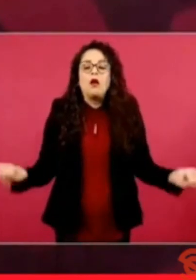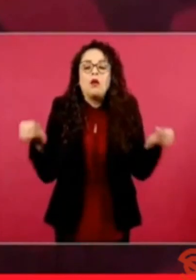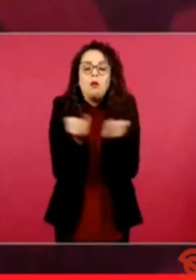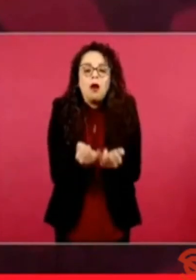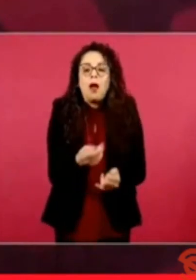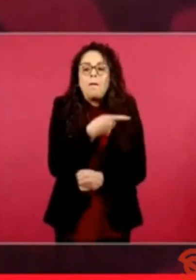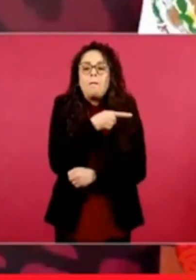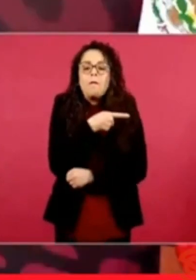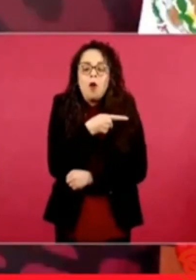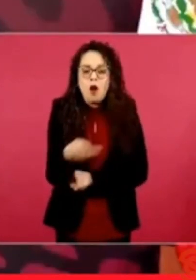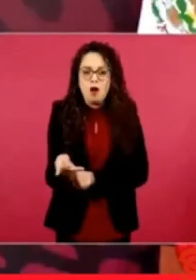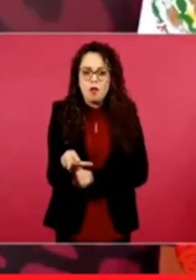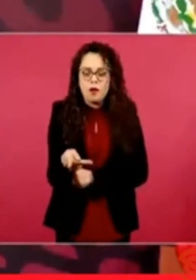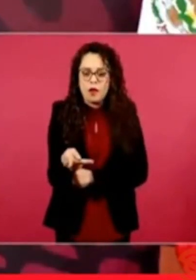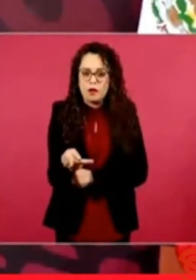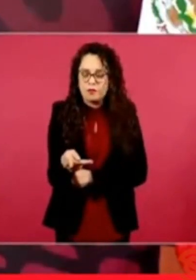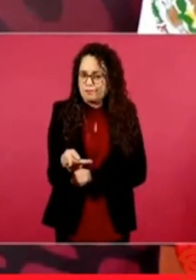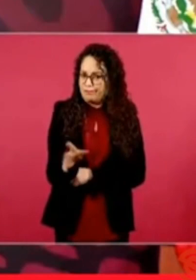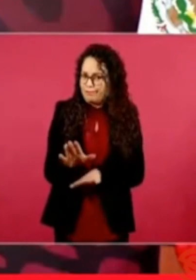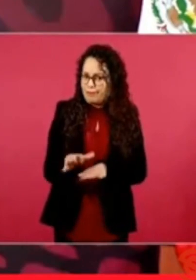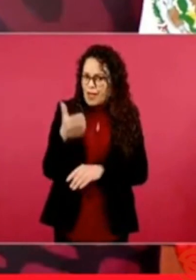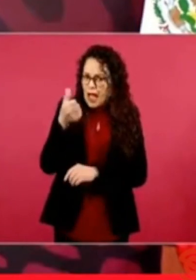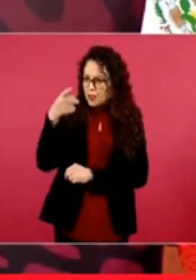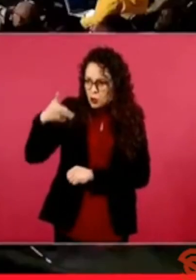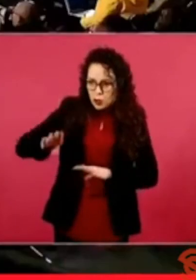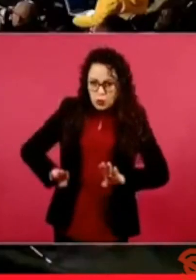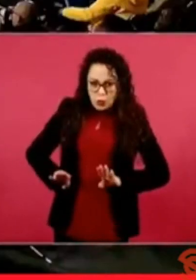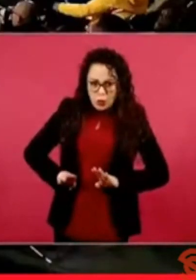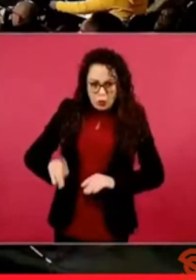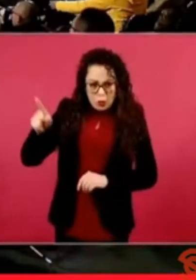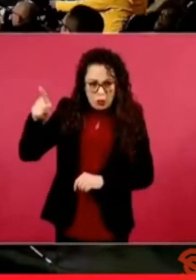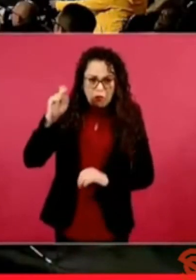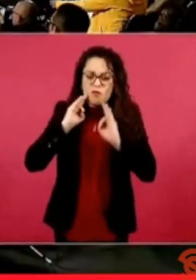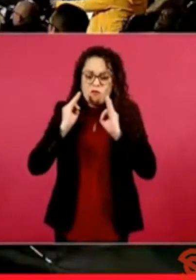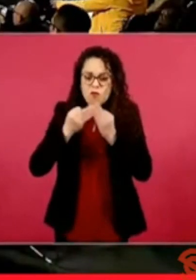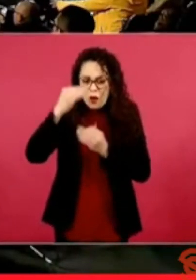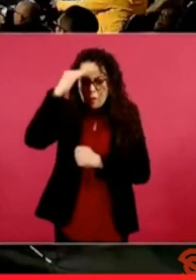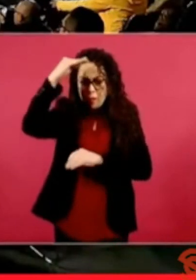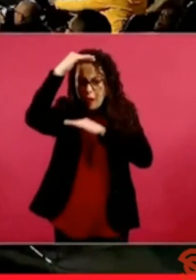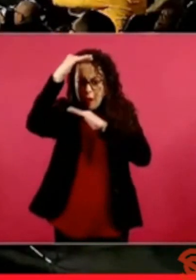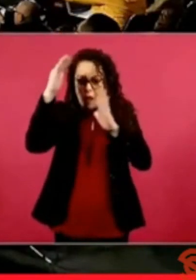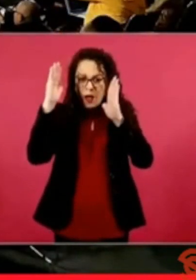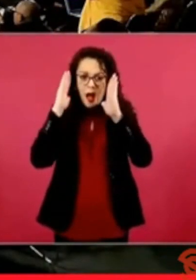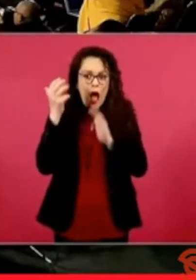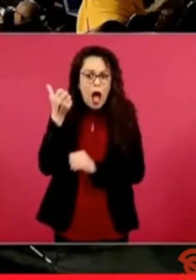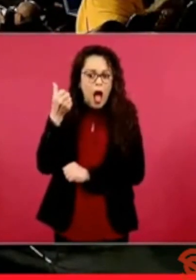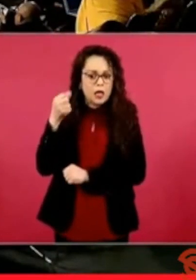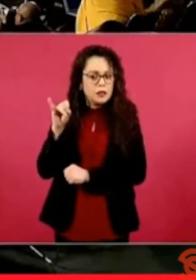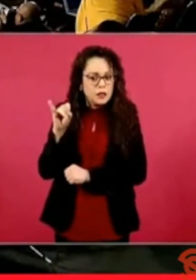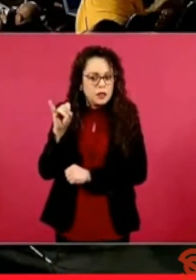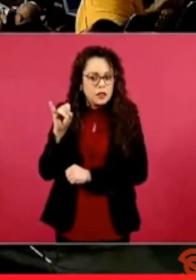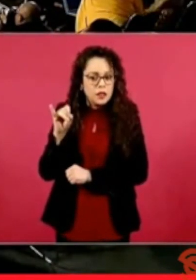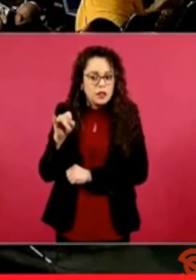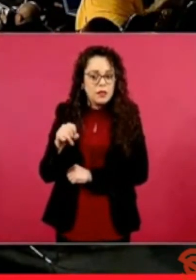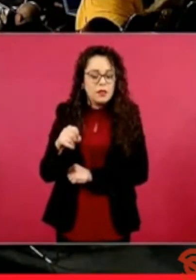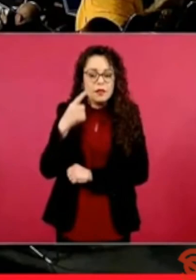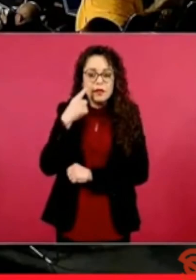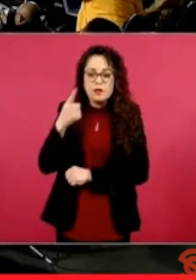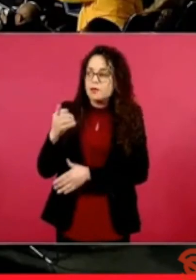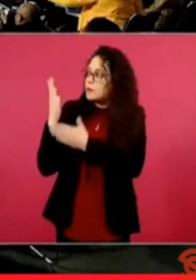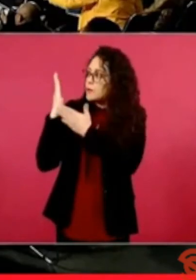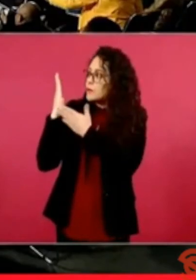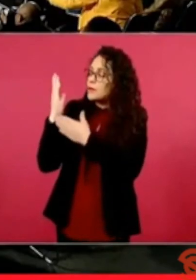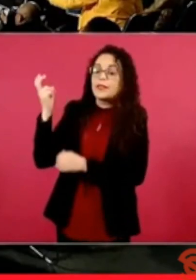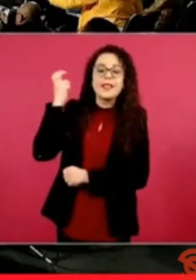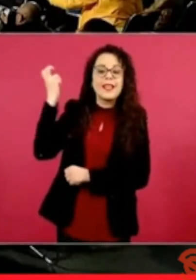Ese es el pensamiento conservador. Entonces, a ver, sí, a ver cómo está. Este es, este es, yo creo que